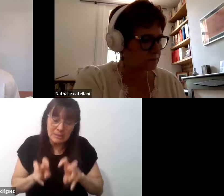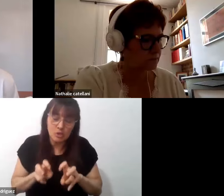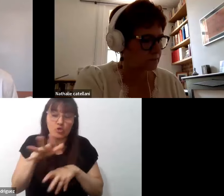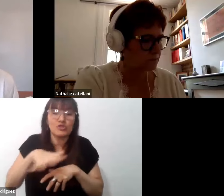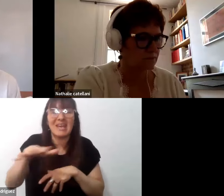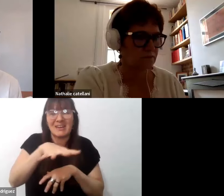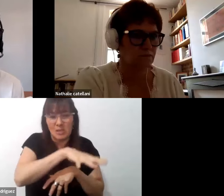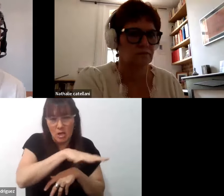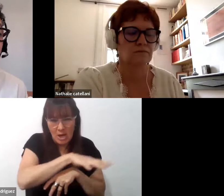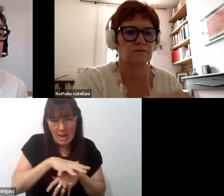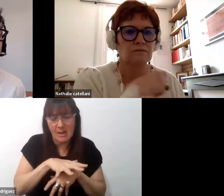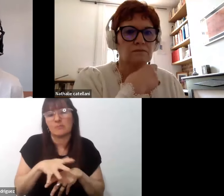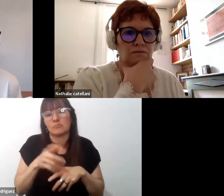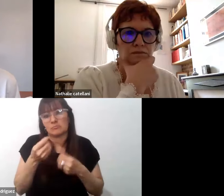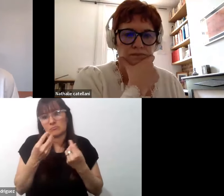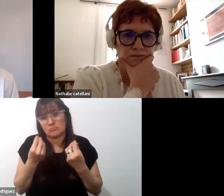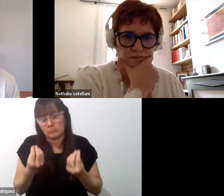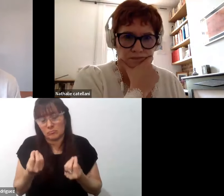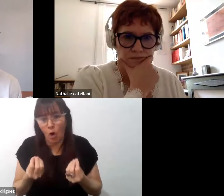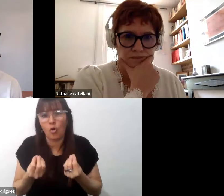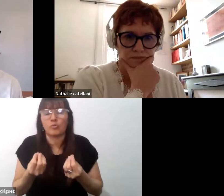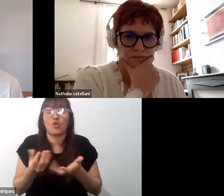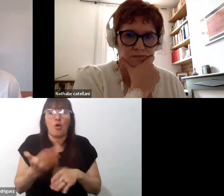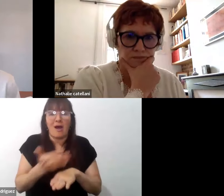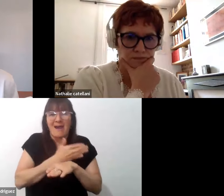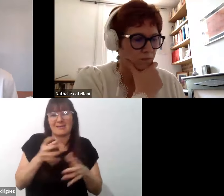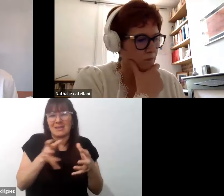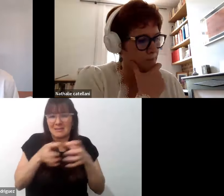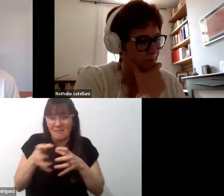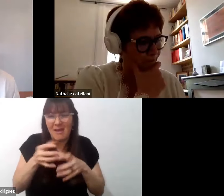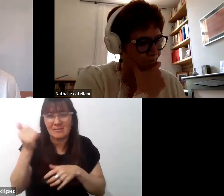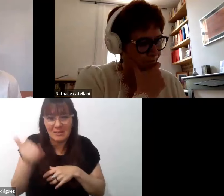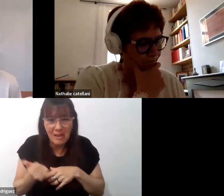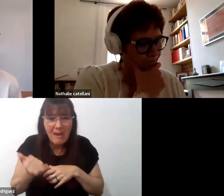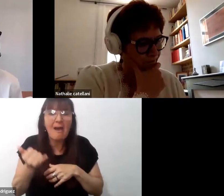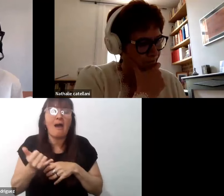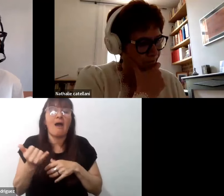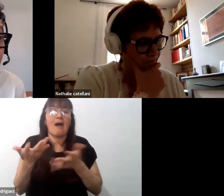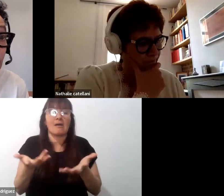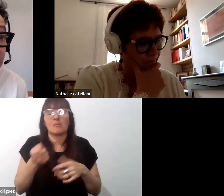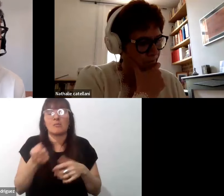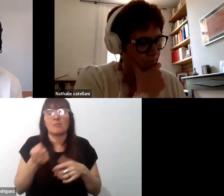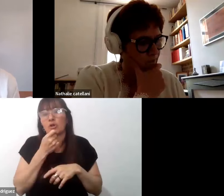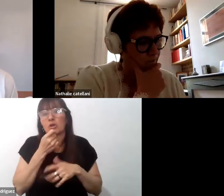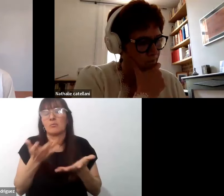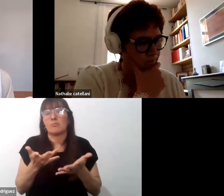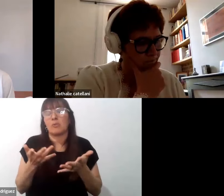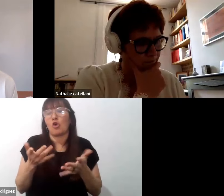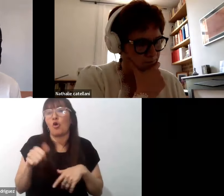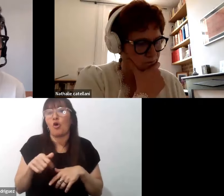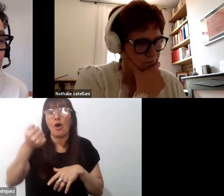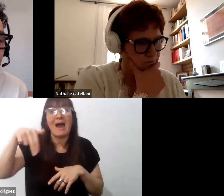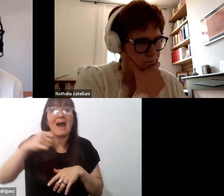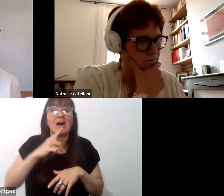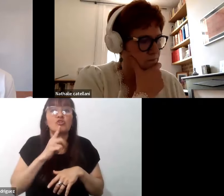con, digamos, con debates muy intensos con otros campos, ¿no? De, de saber y investigación como puede ser la antropología que